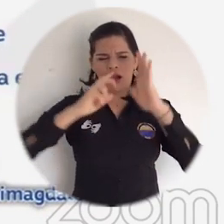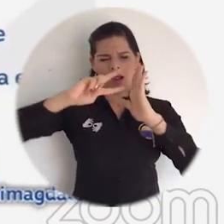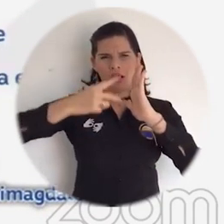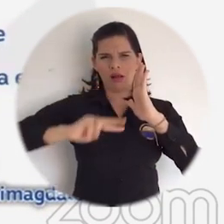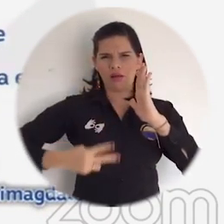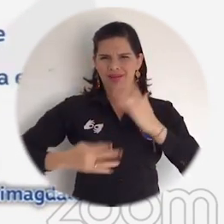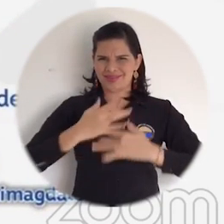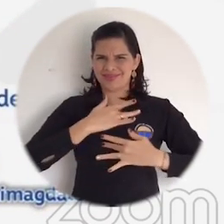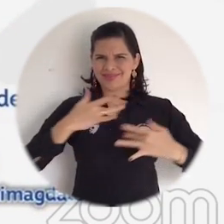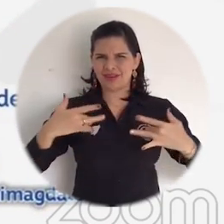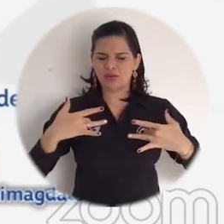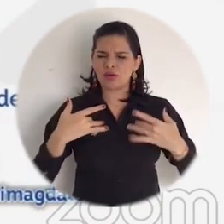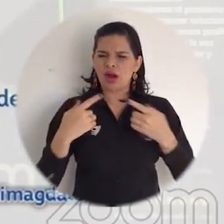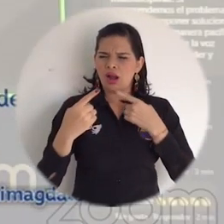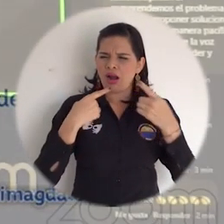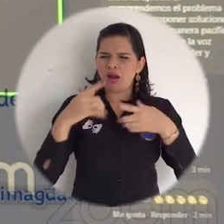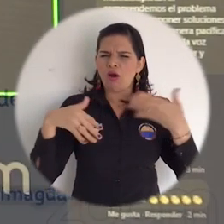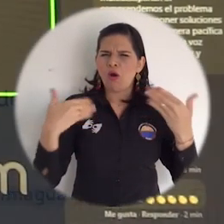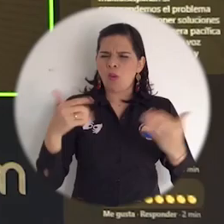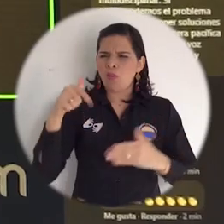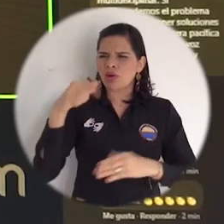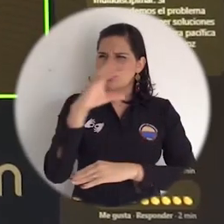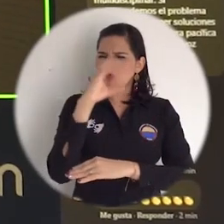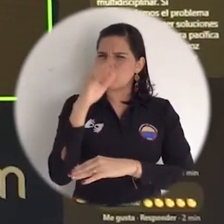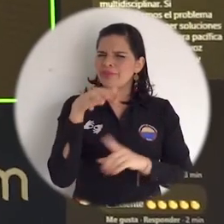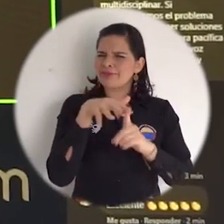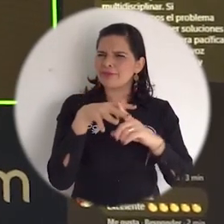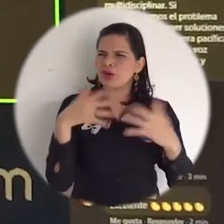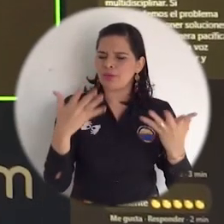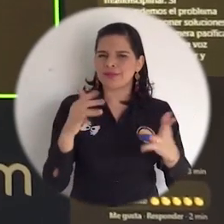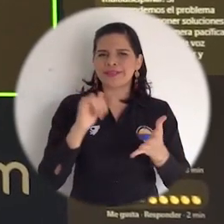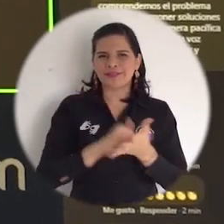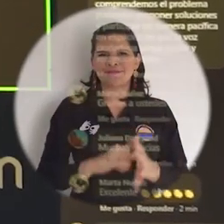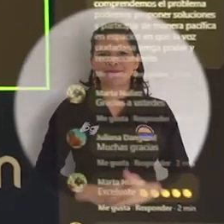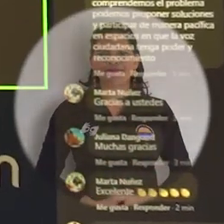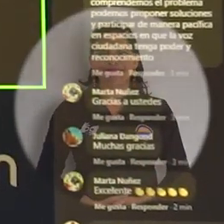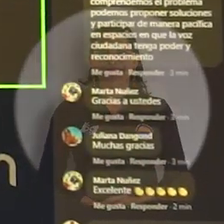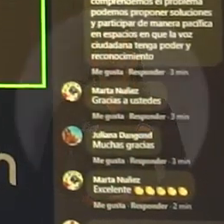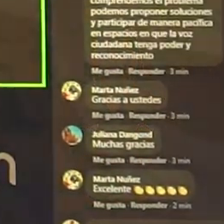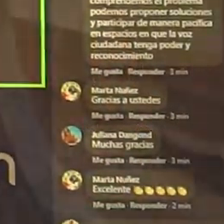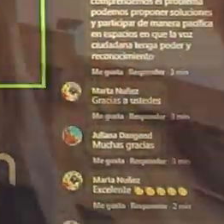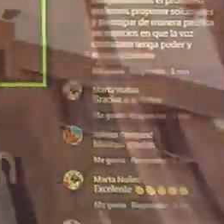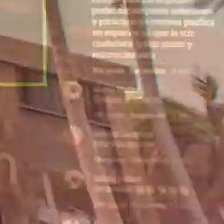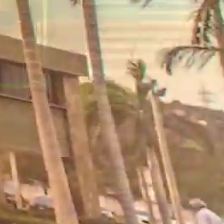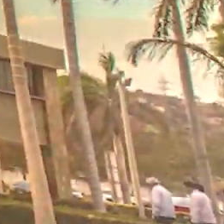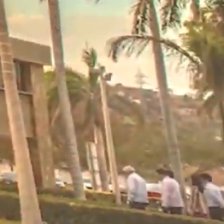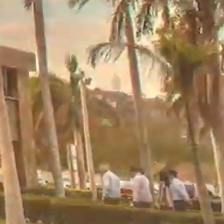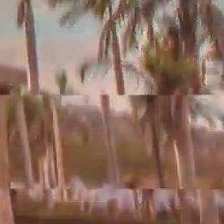Salud, en el que abordaron la situación actual del sistema y los efectos en la sociedad colombiana.